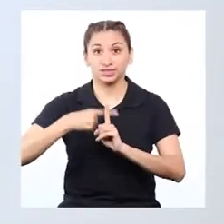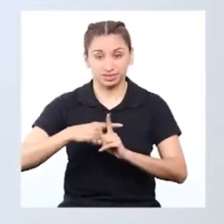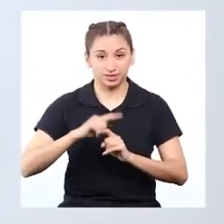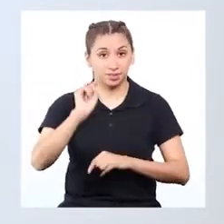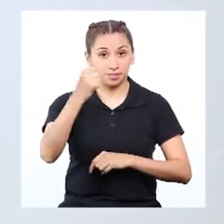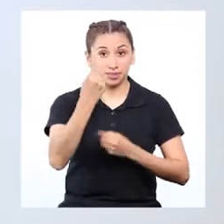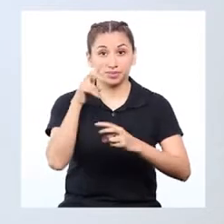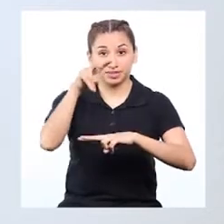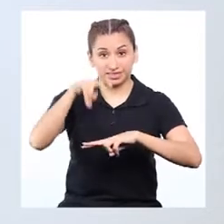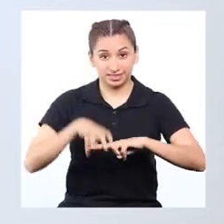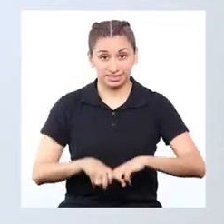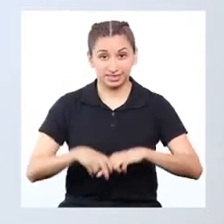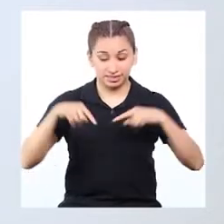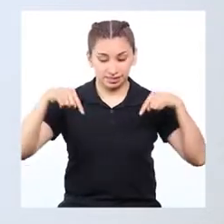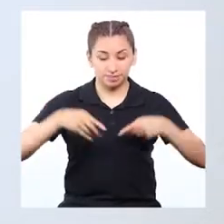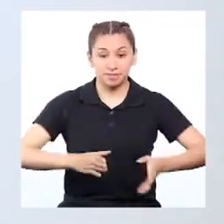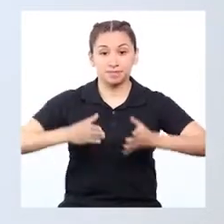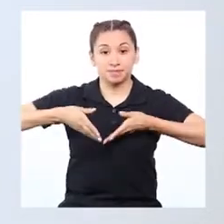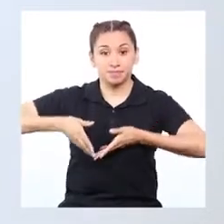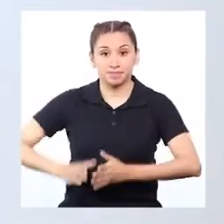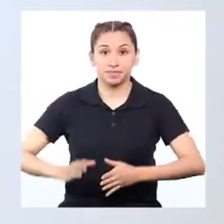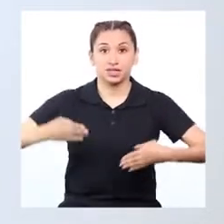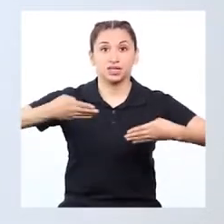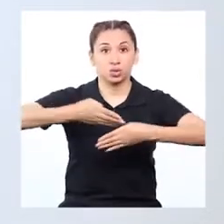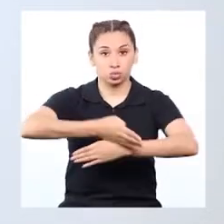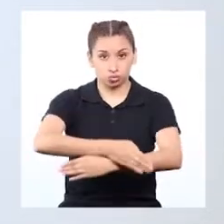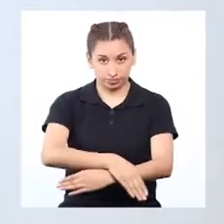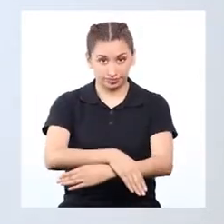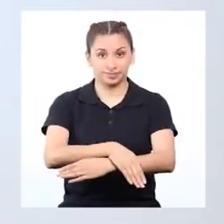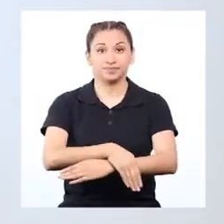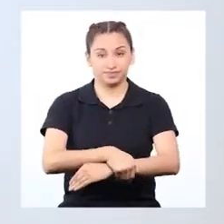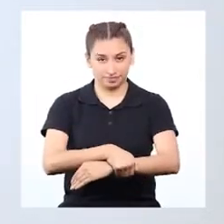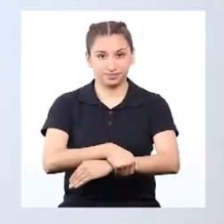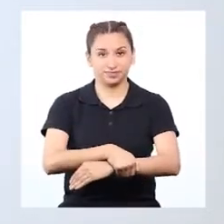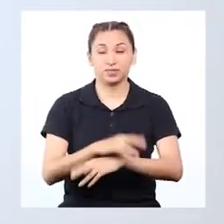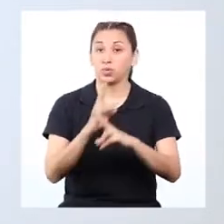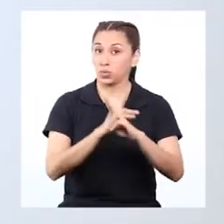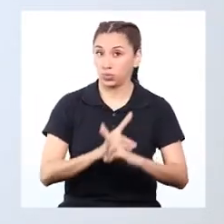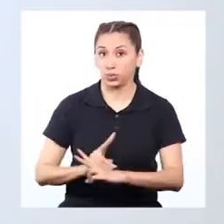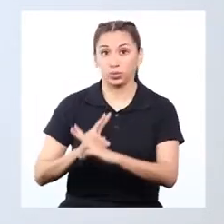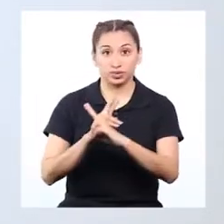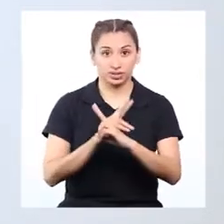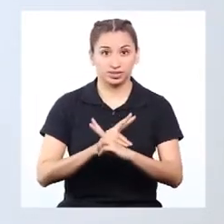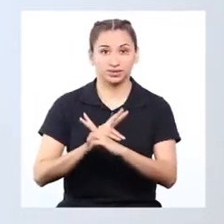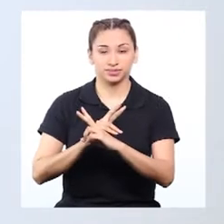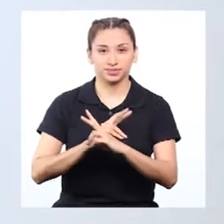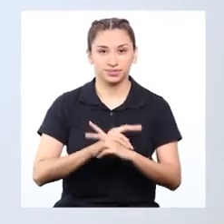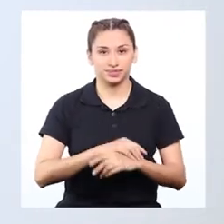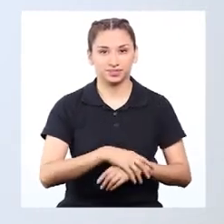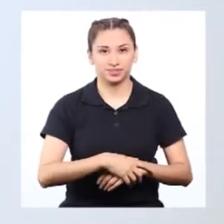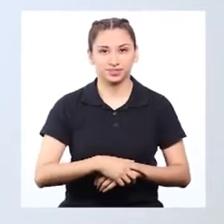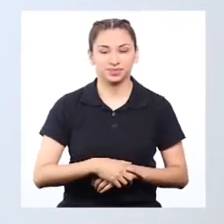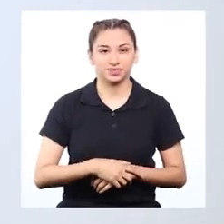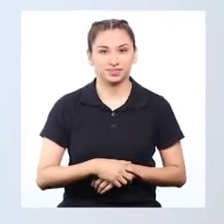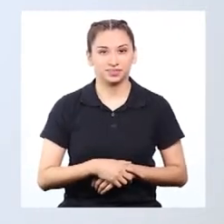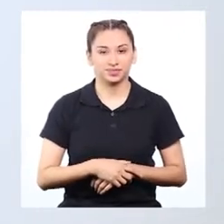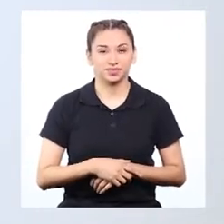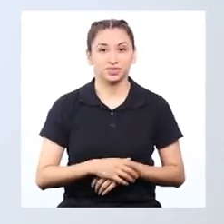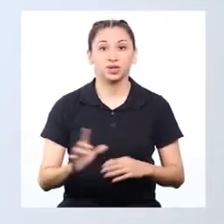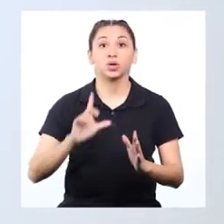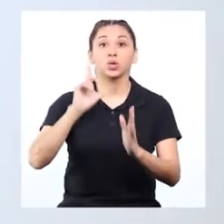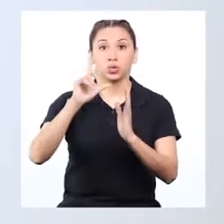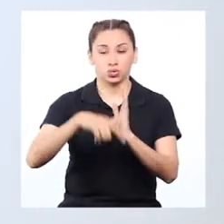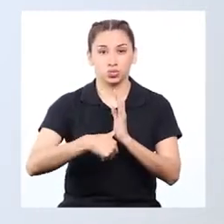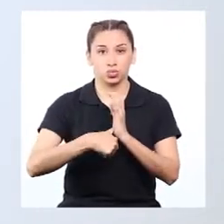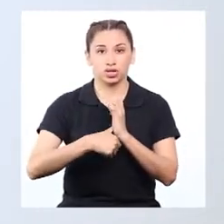Primero vamos a sentarnos con las piernas cruzadas. ¡Eso es! ¡Con cuidado! ¡Muy bien!